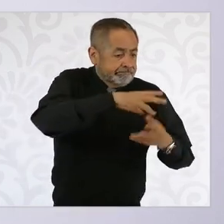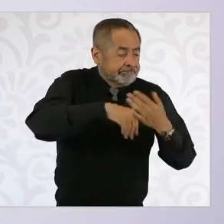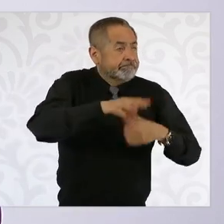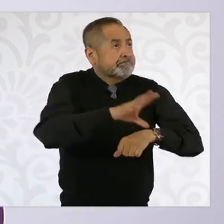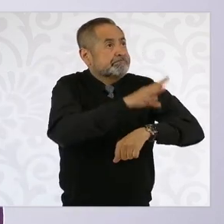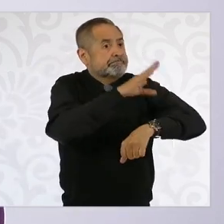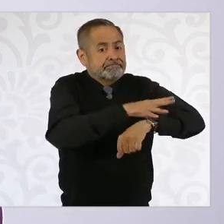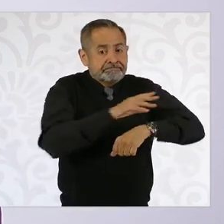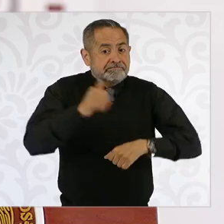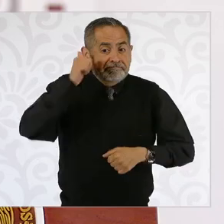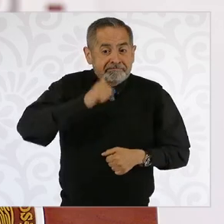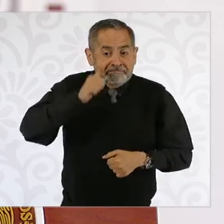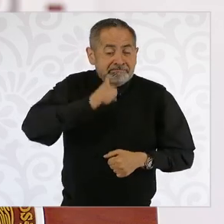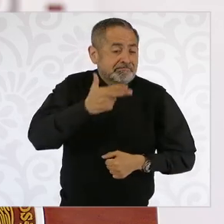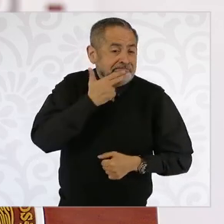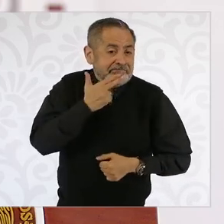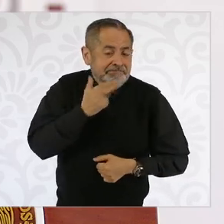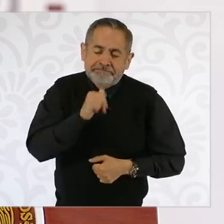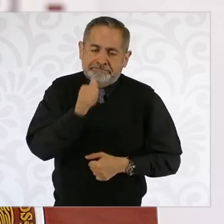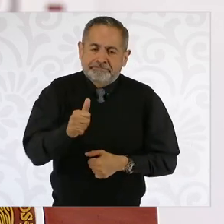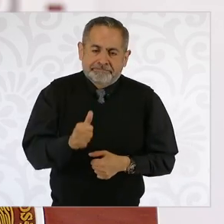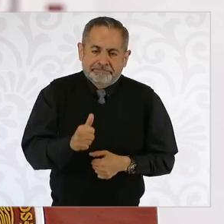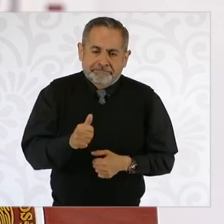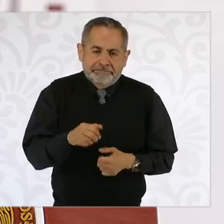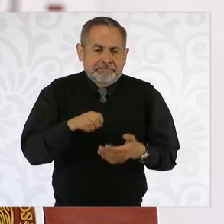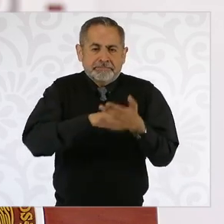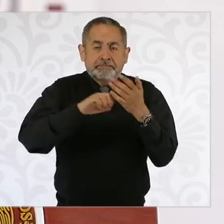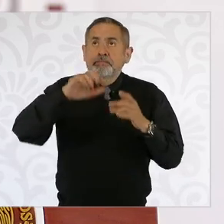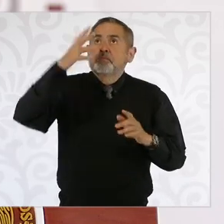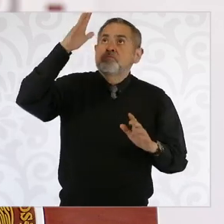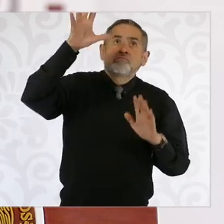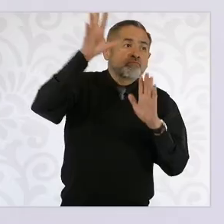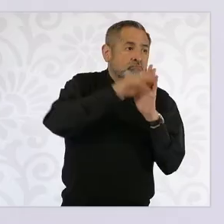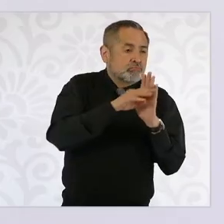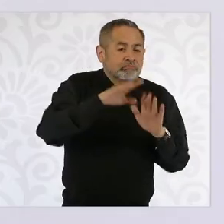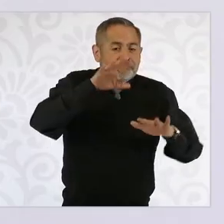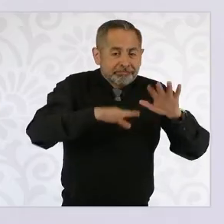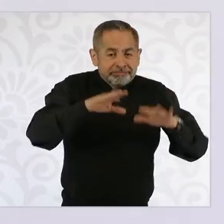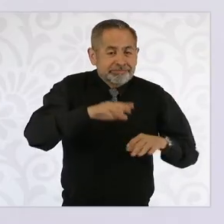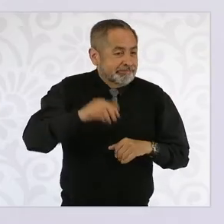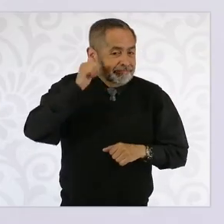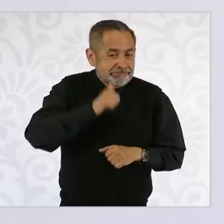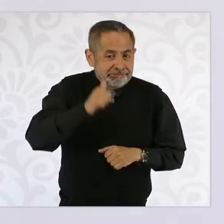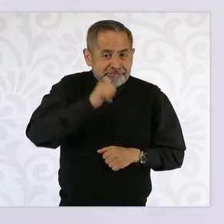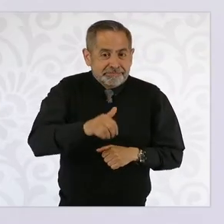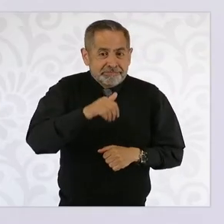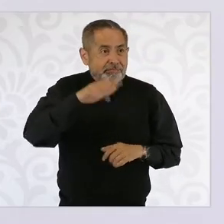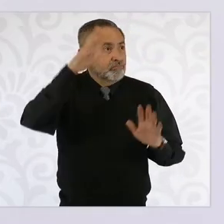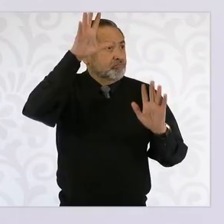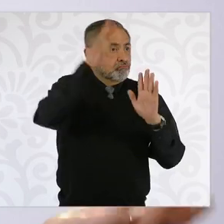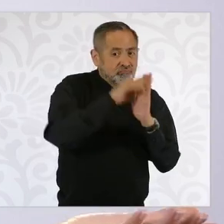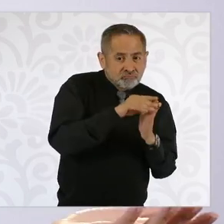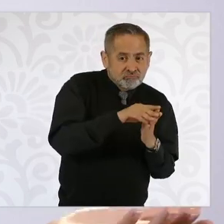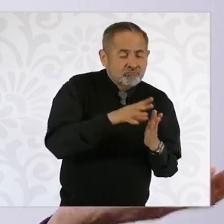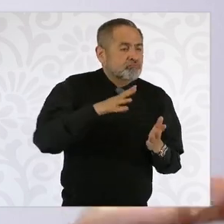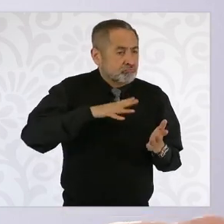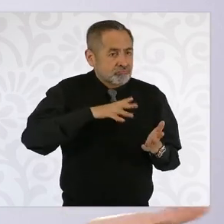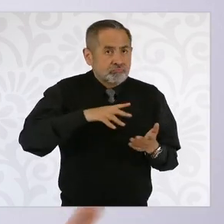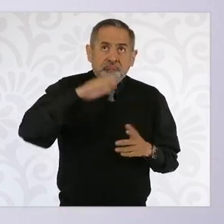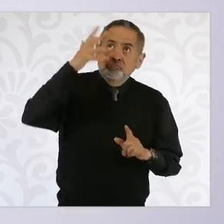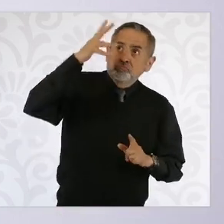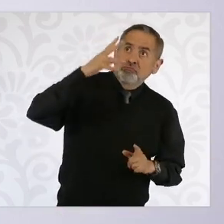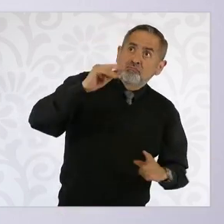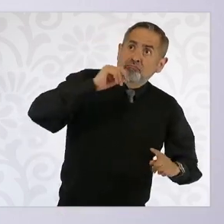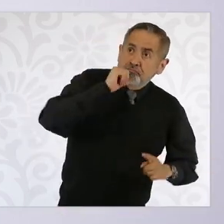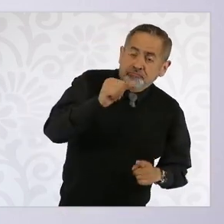Que no siempre están funcionando. Como es solar, pues entonces cuando hay sol generan, cuando no hay sol no